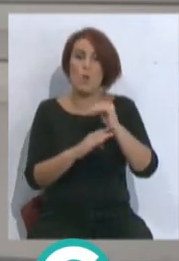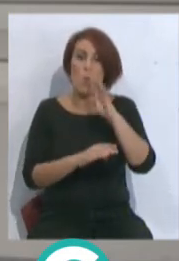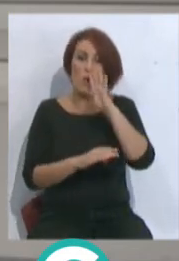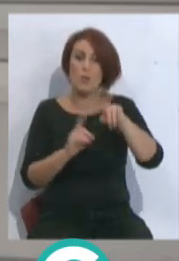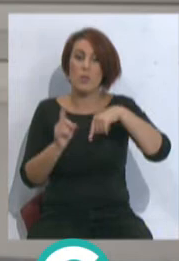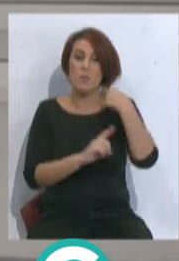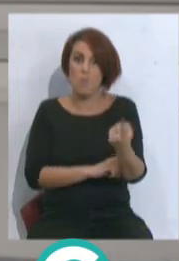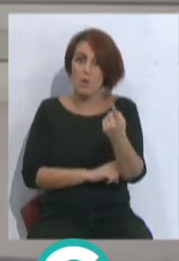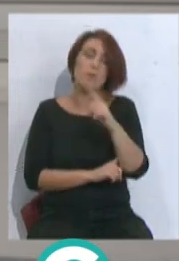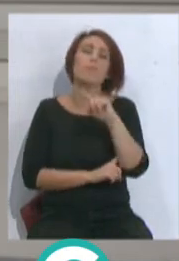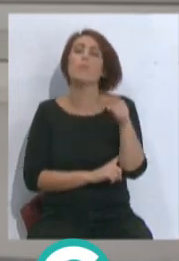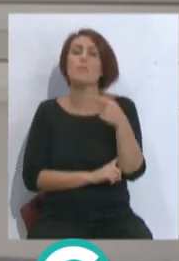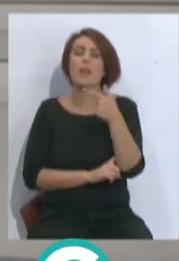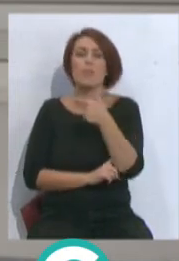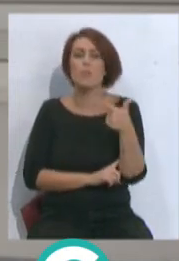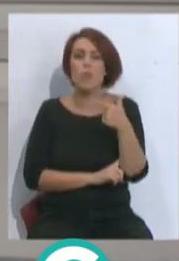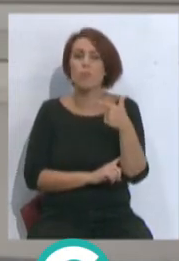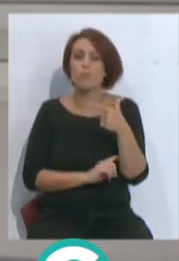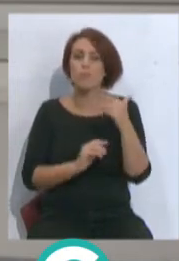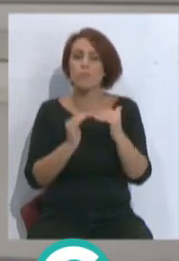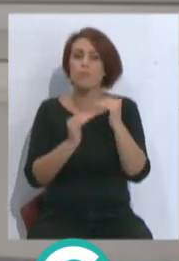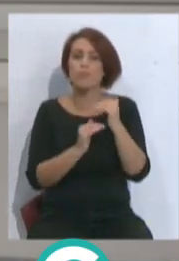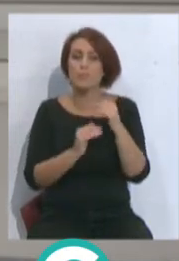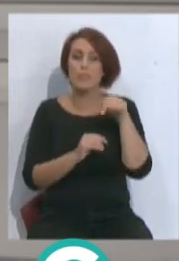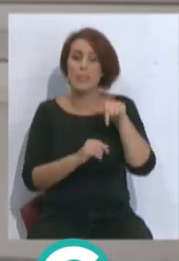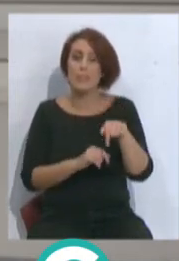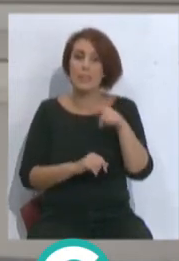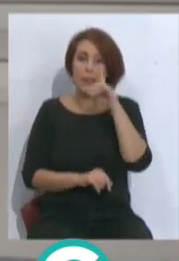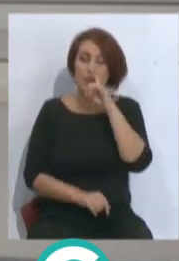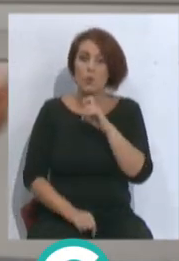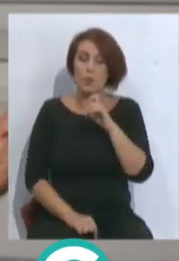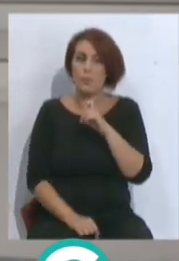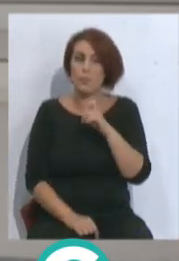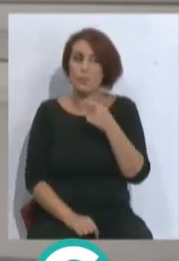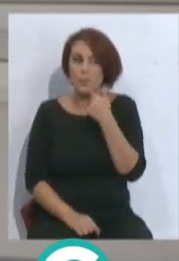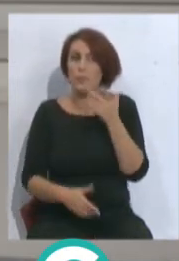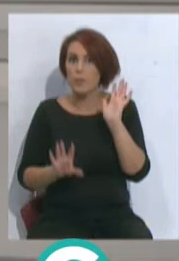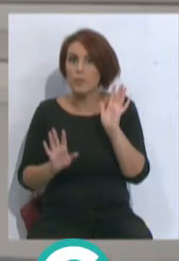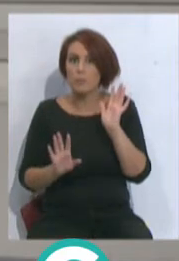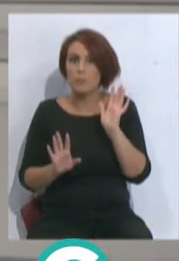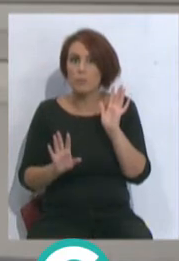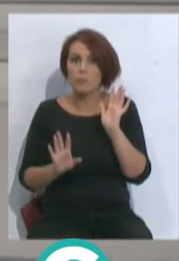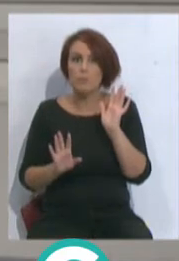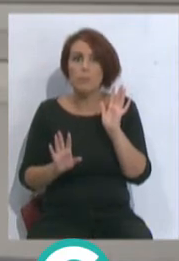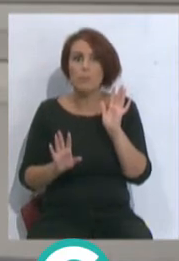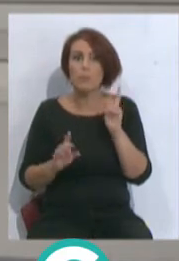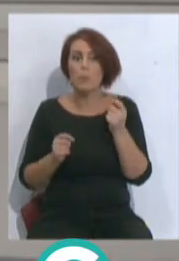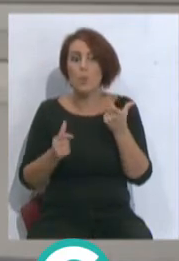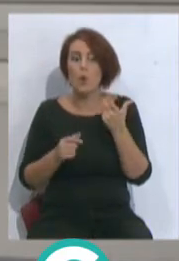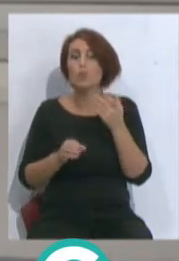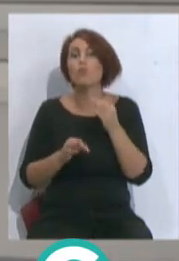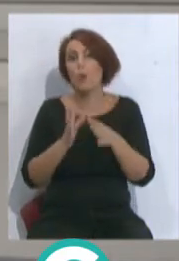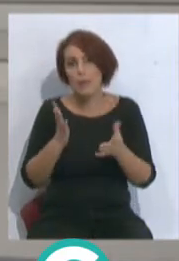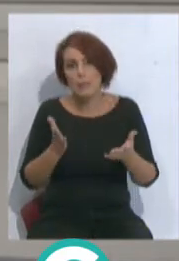mismo y se sube a primera división, en primera división el primer año, como bien dicen, hubo esa pizquita de